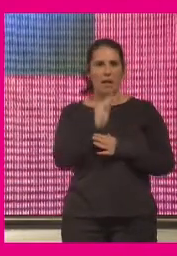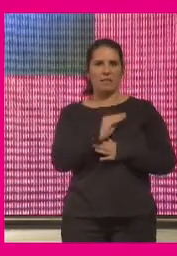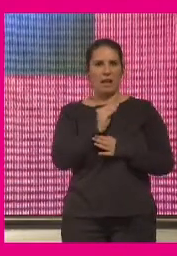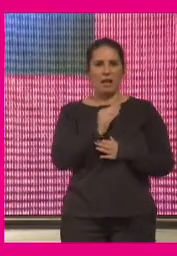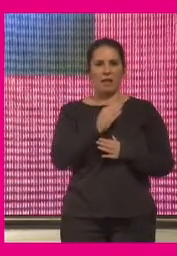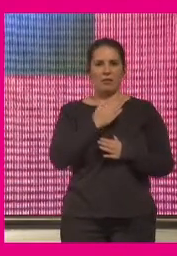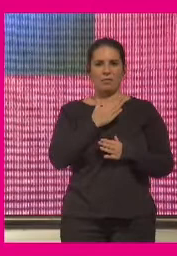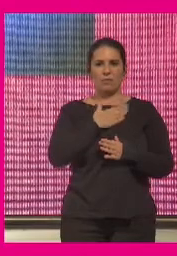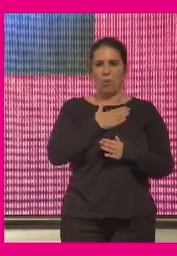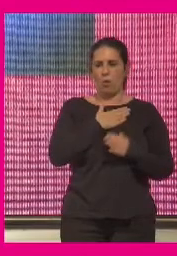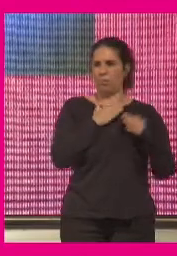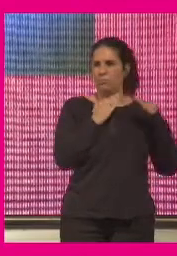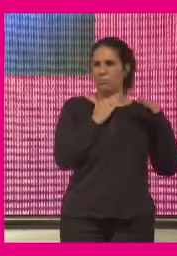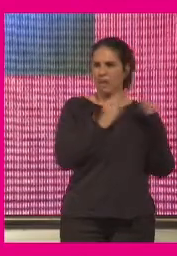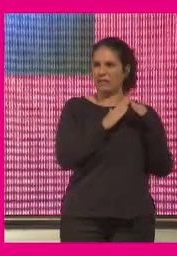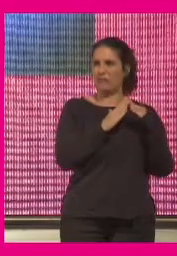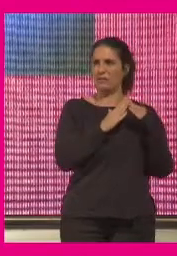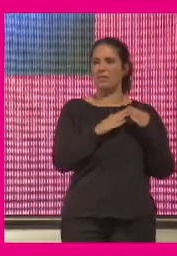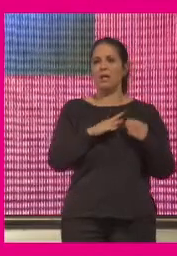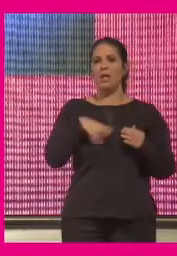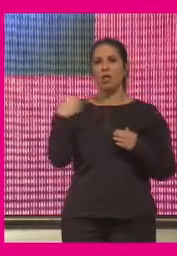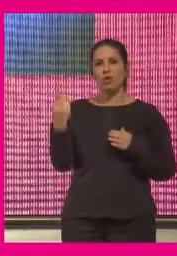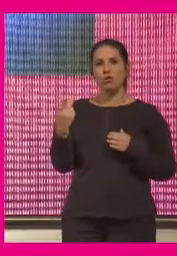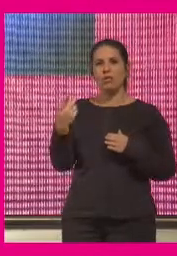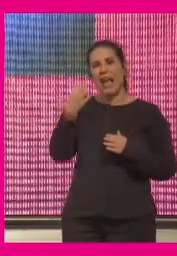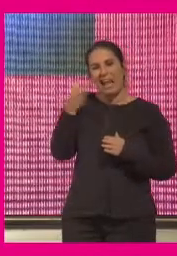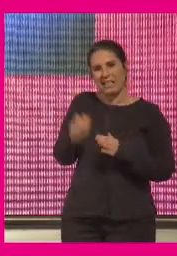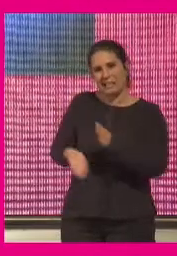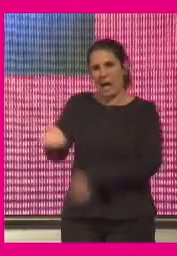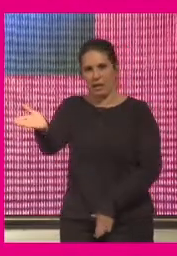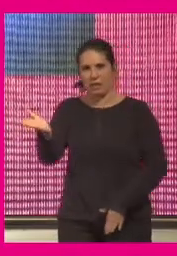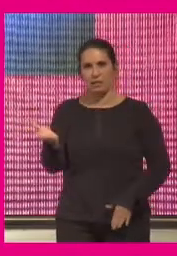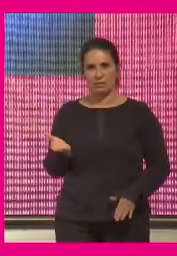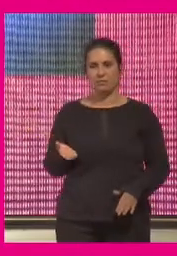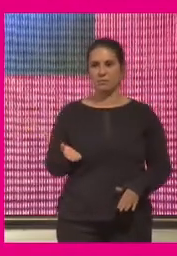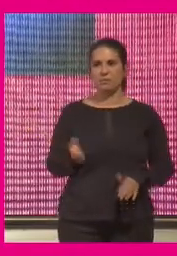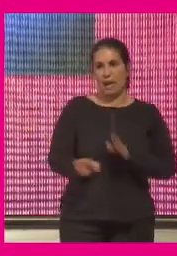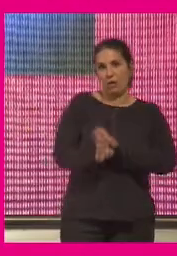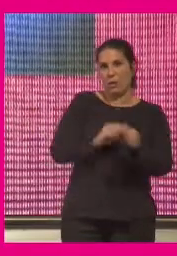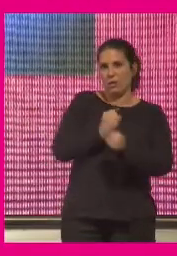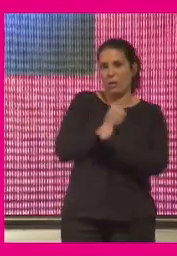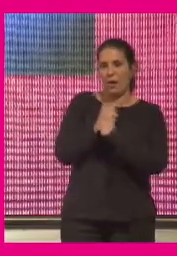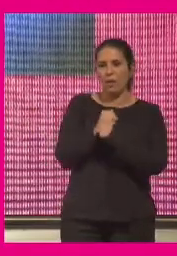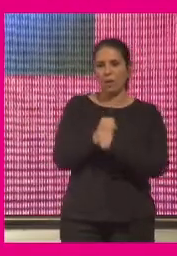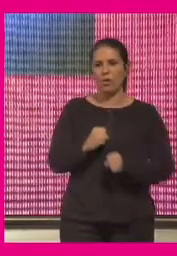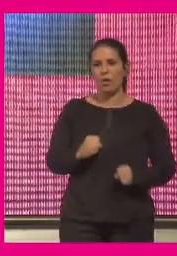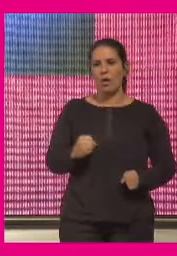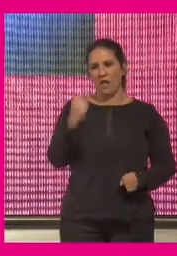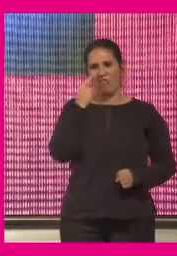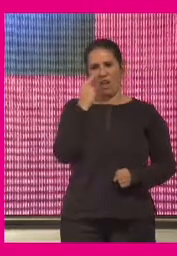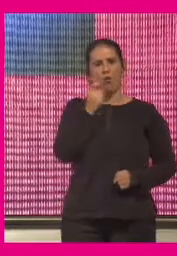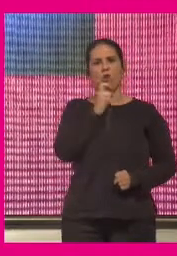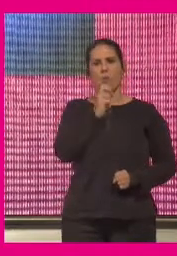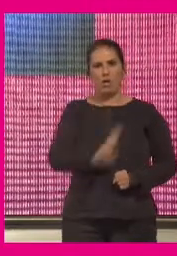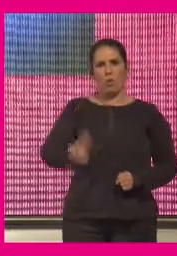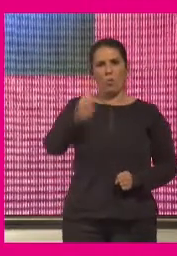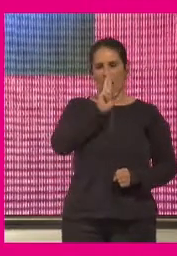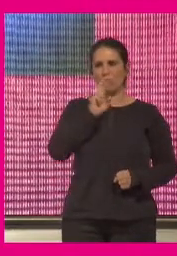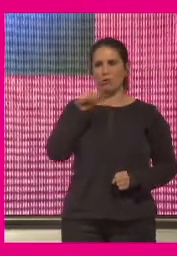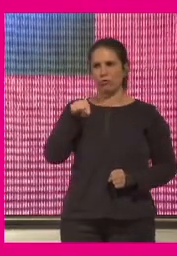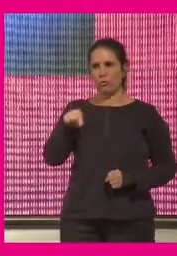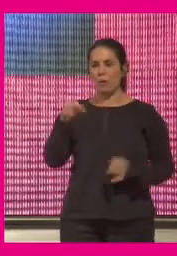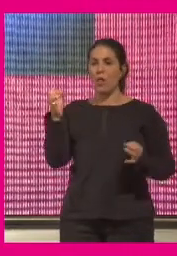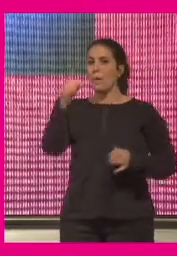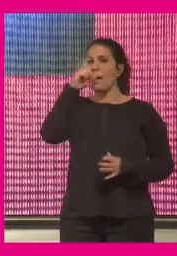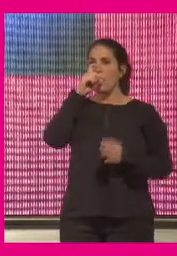aseguro digamos frente a aquellos que necesitan arriesgarlo para seguir trabajando entonces vamos a ver cómo recuperamos la centralidad teniendo en